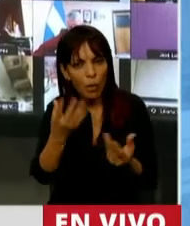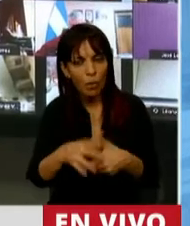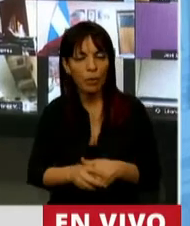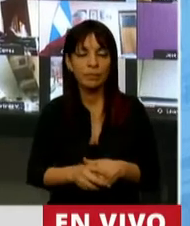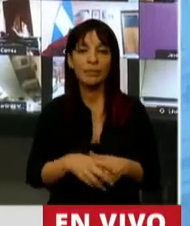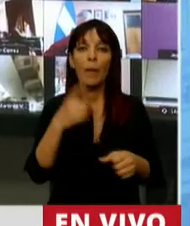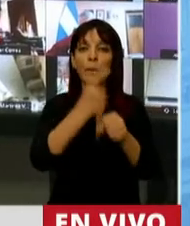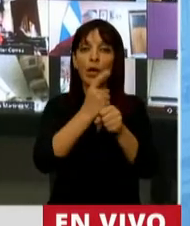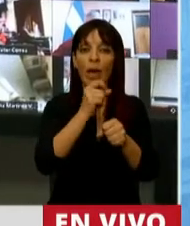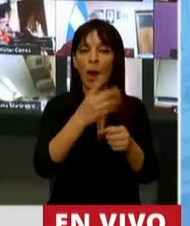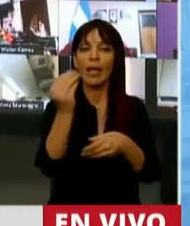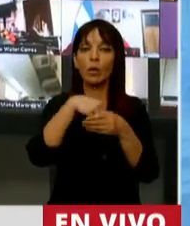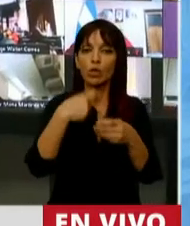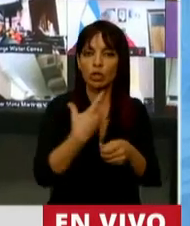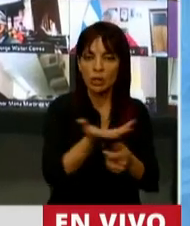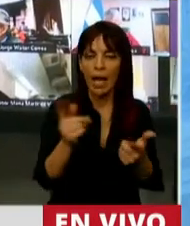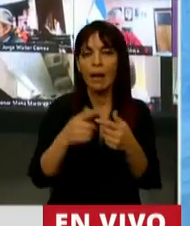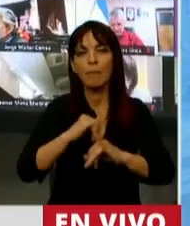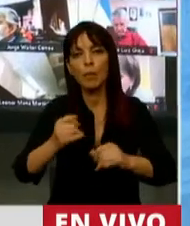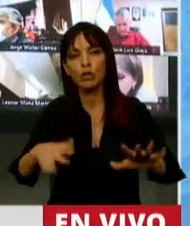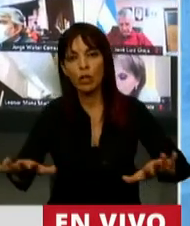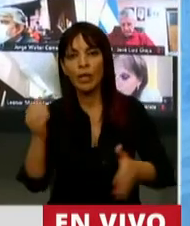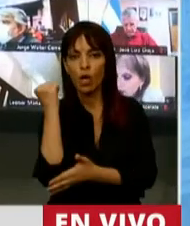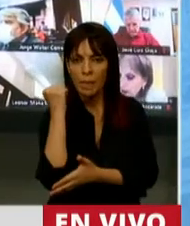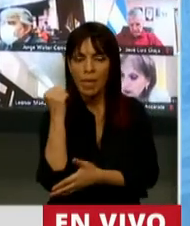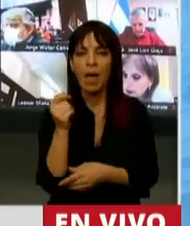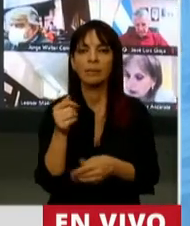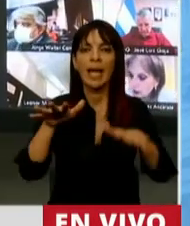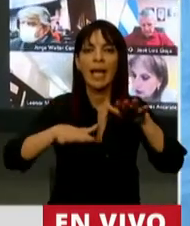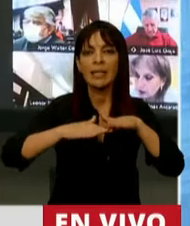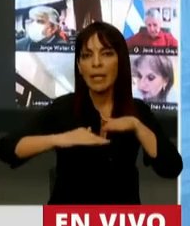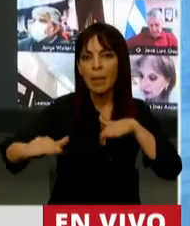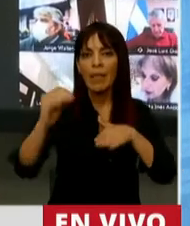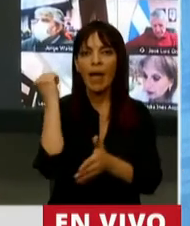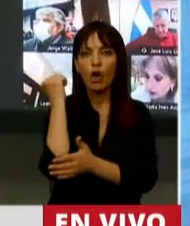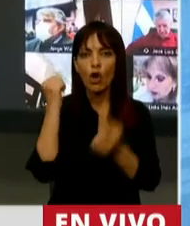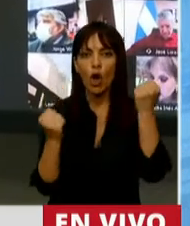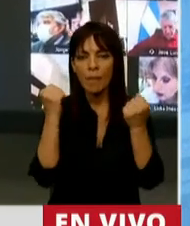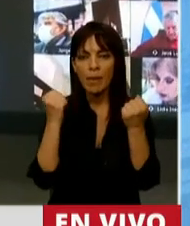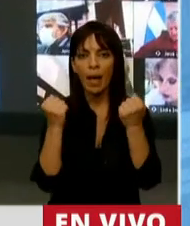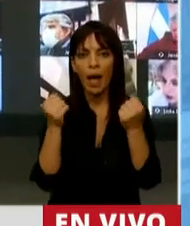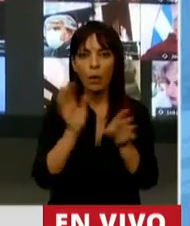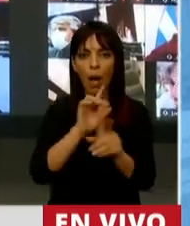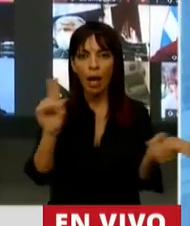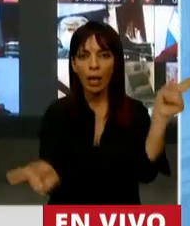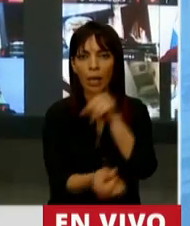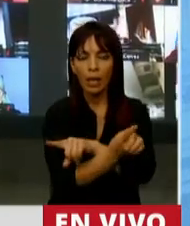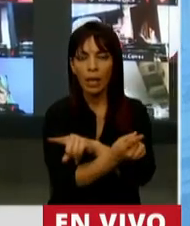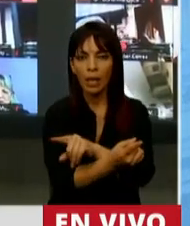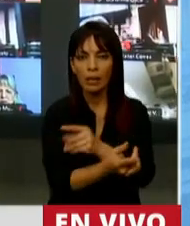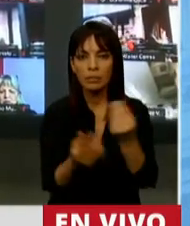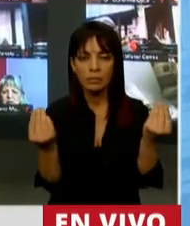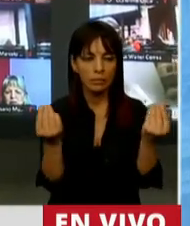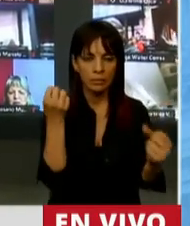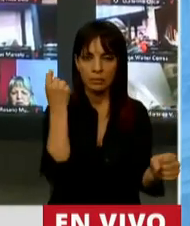este presupuesto que son inclusión social, promoción de la economía, estabilidad económica, están invertidas, porque si no